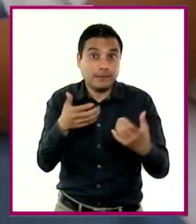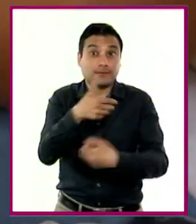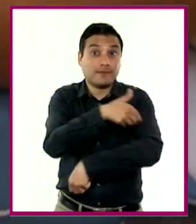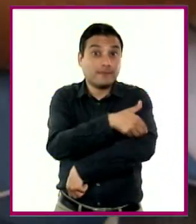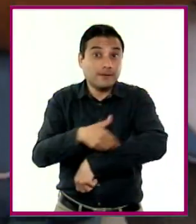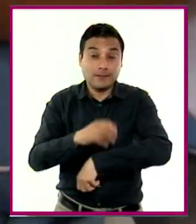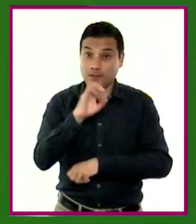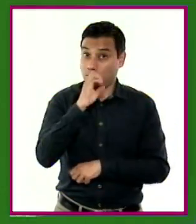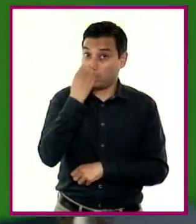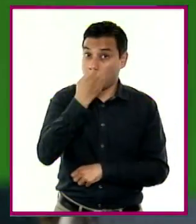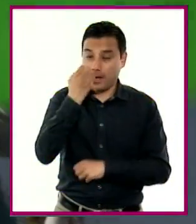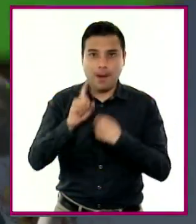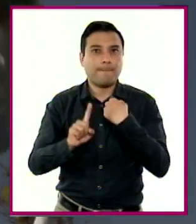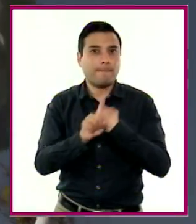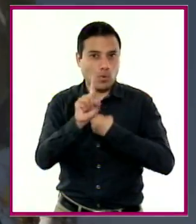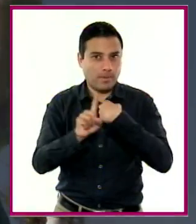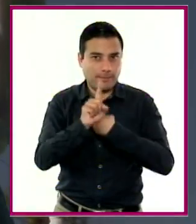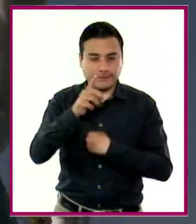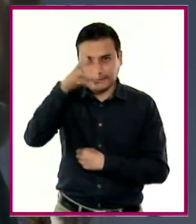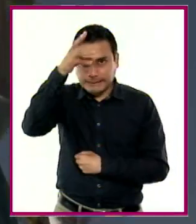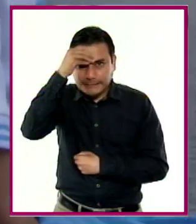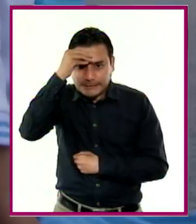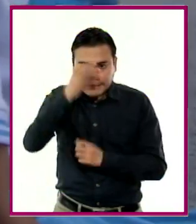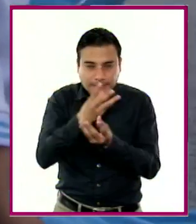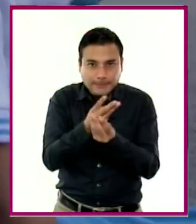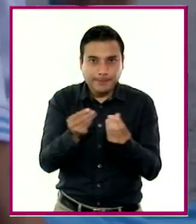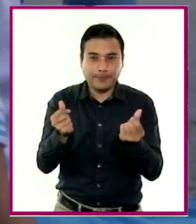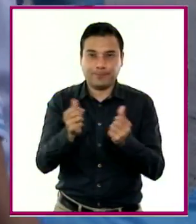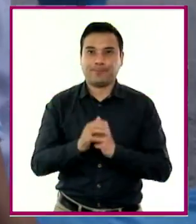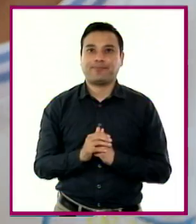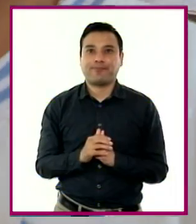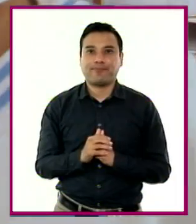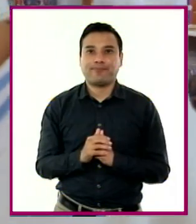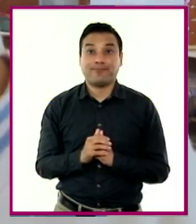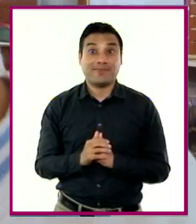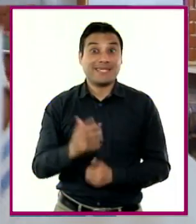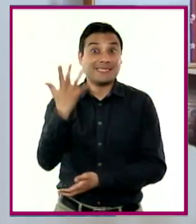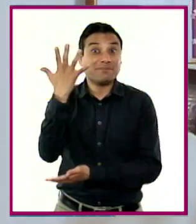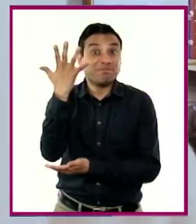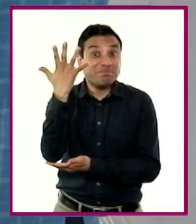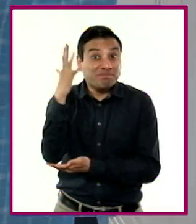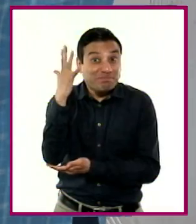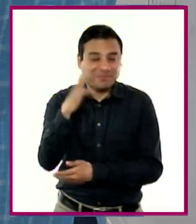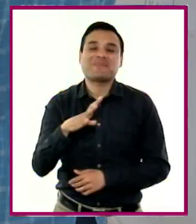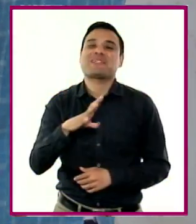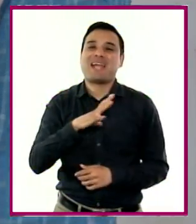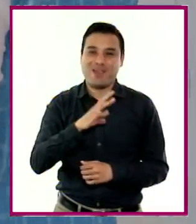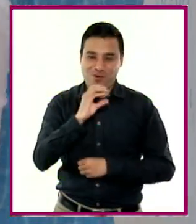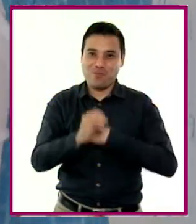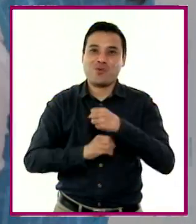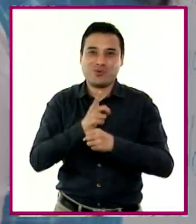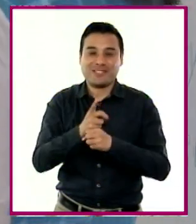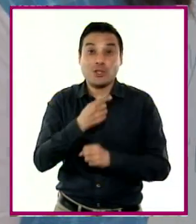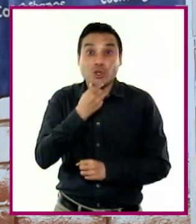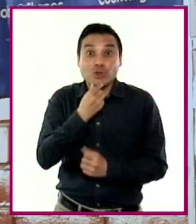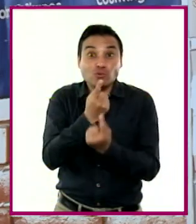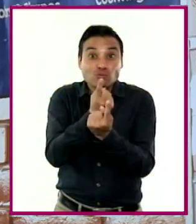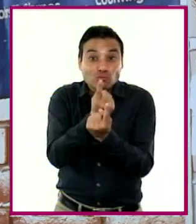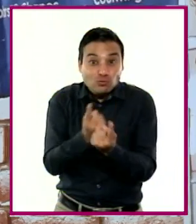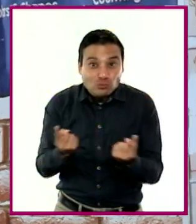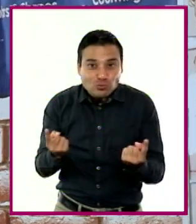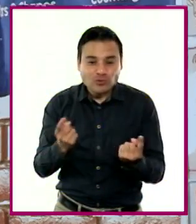comunidad. El jardín de niños es una ventana de oportunidades para que niñas y niños